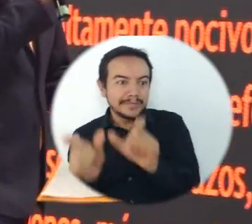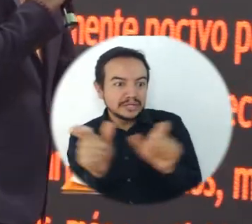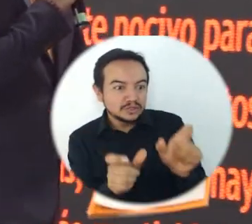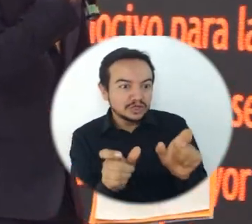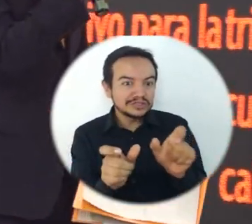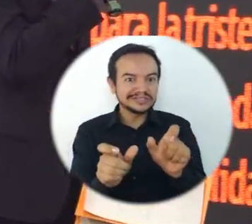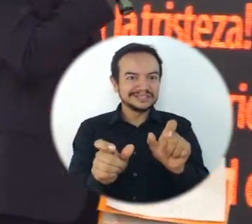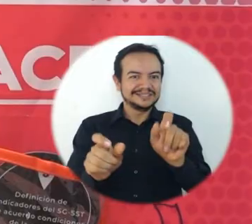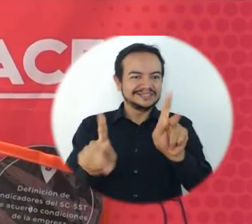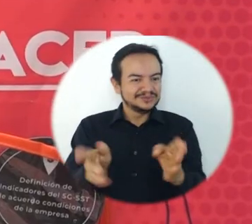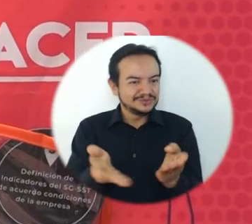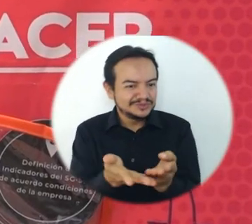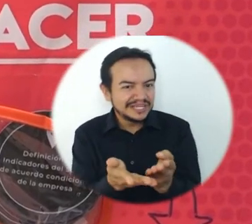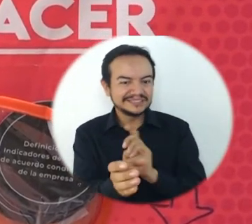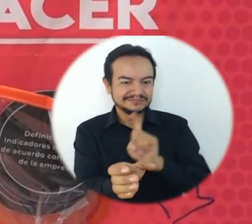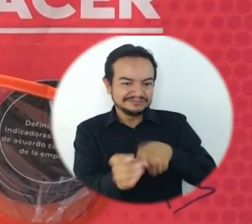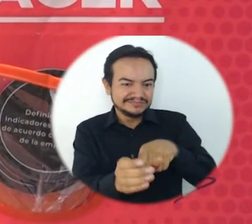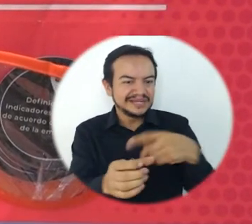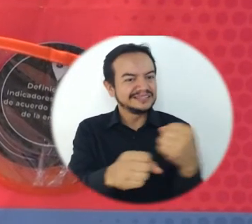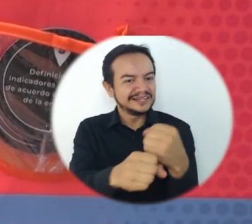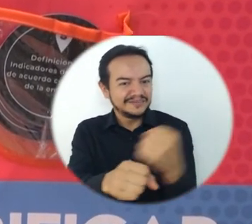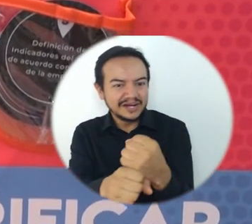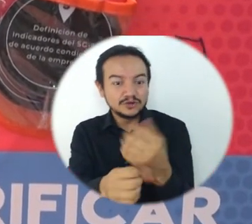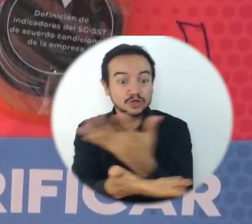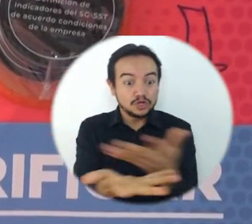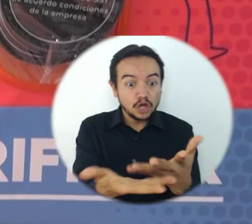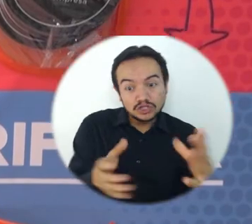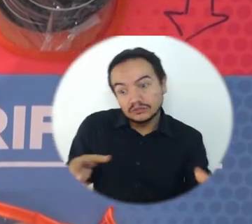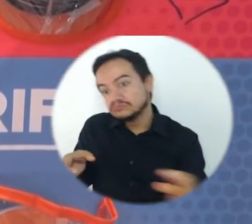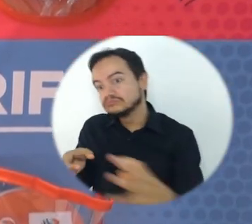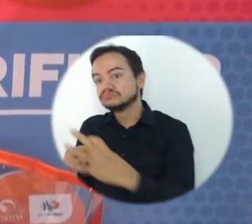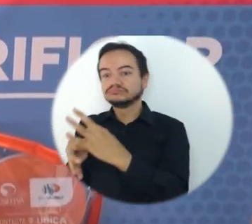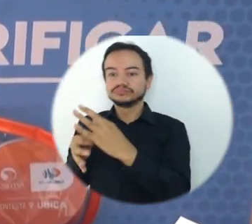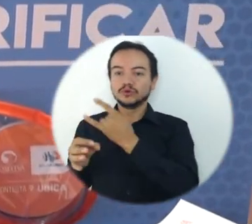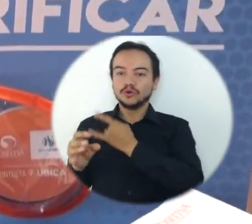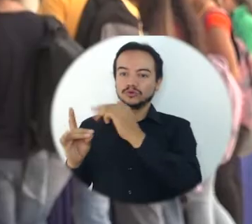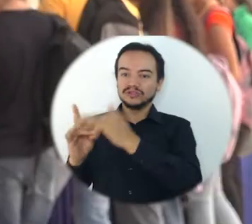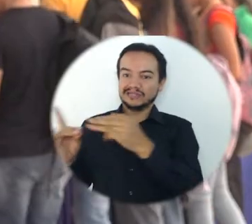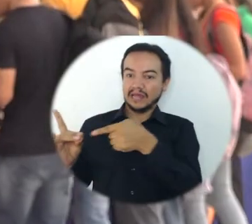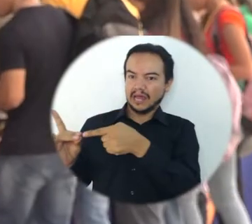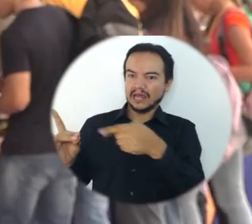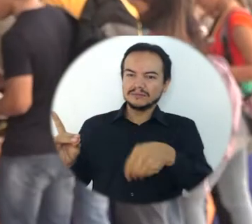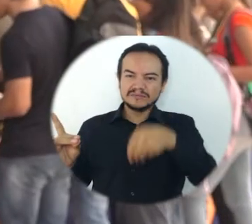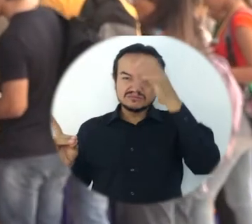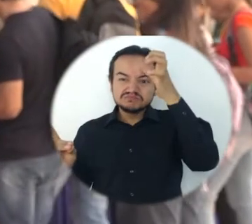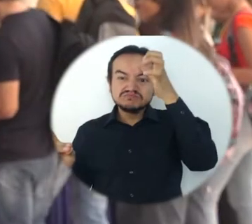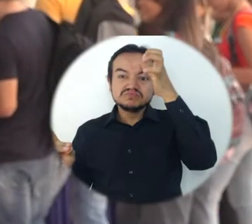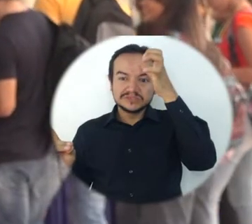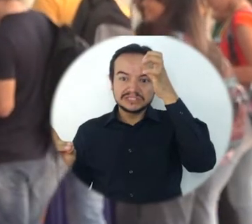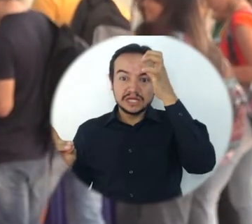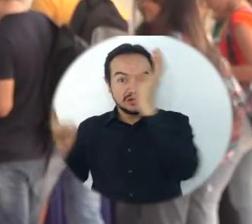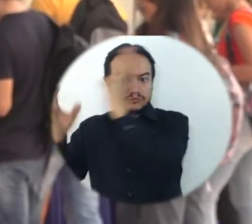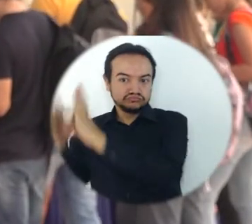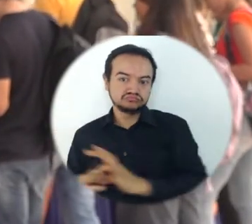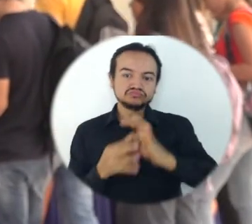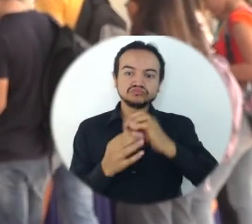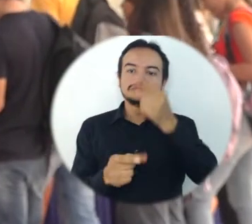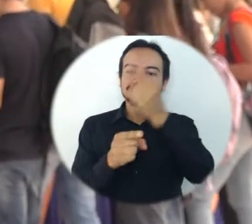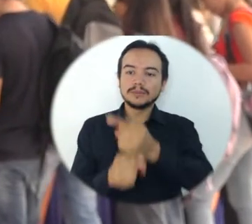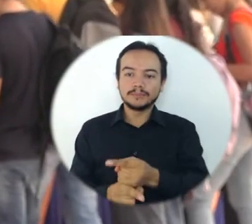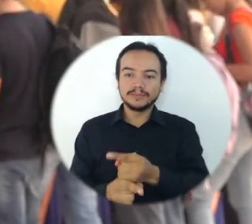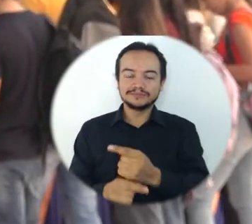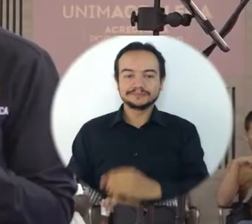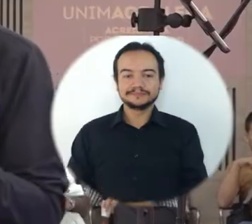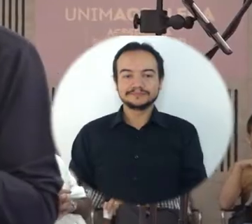sociedad, a la comunidad, a los estudiantes, a la población trabajadora, a la universidad, como esa casa en donde la gestión del conocimiento